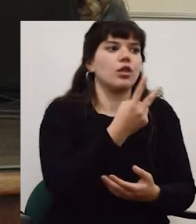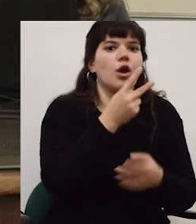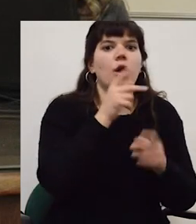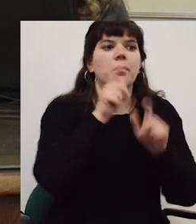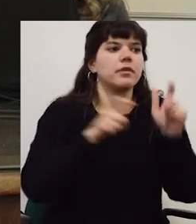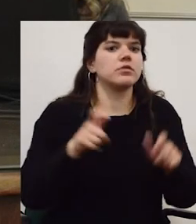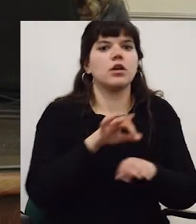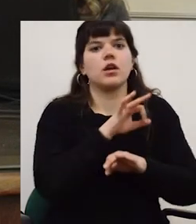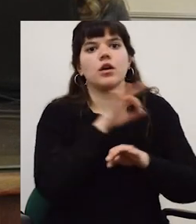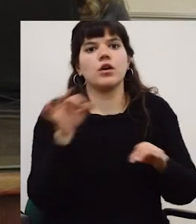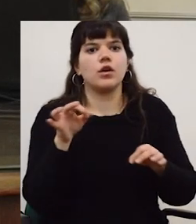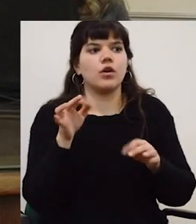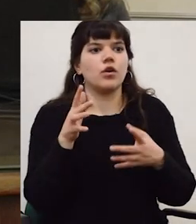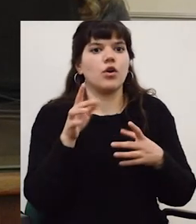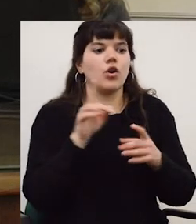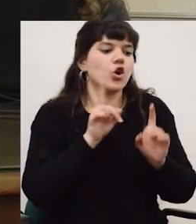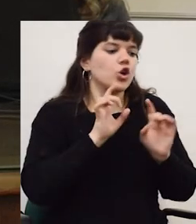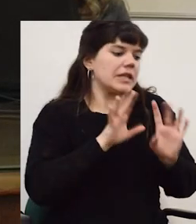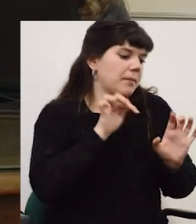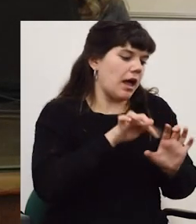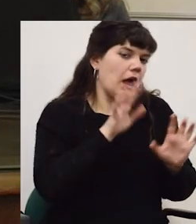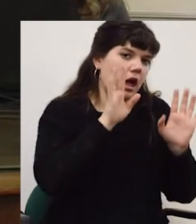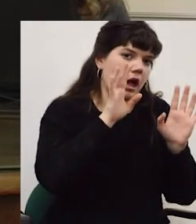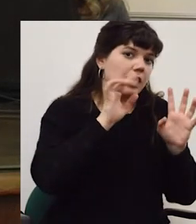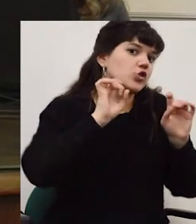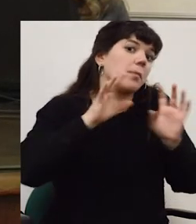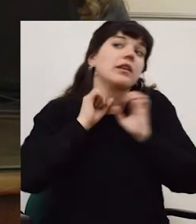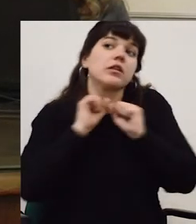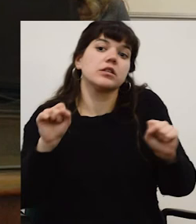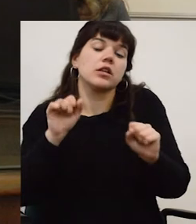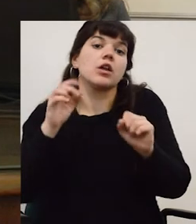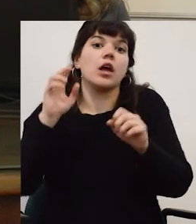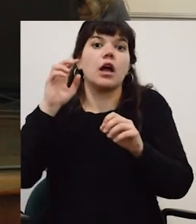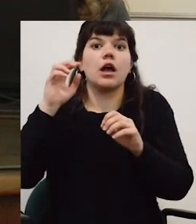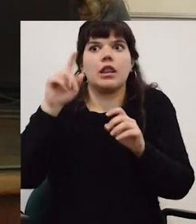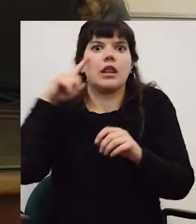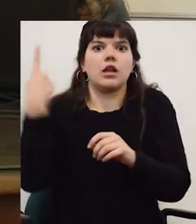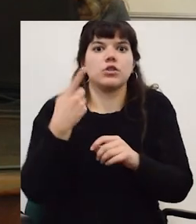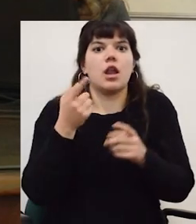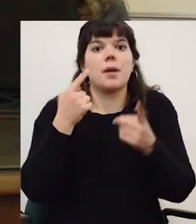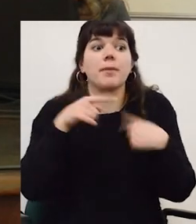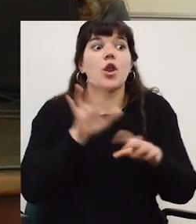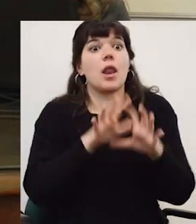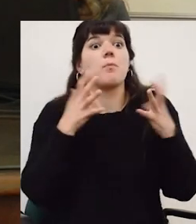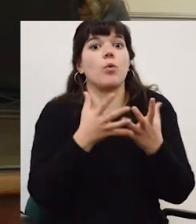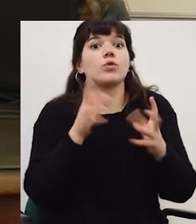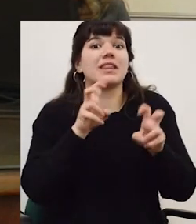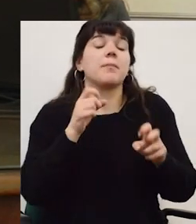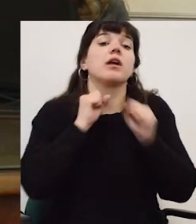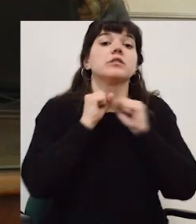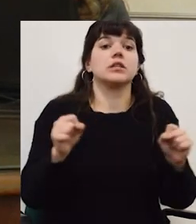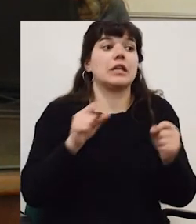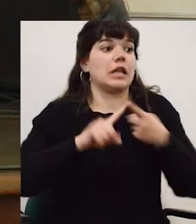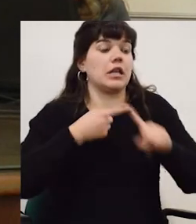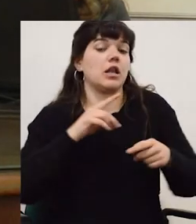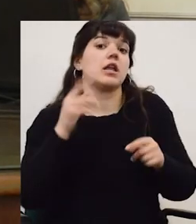de a veces no personas vinculadas a la academia inclusivamente sino vinculadas a la Secretaría de Relaciones Internacionales no es el caso de